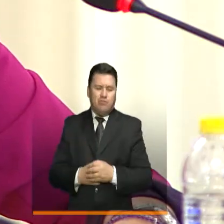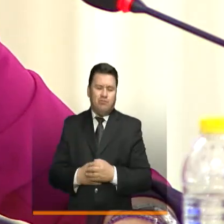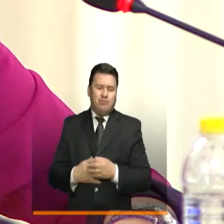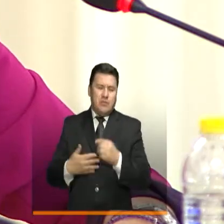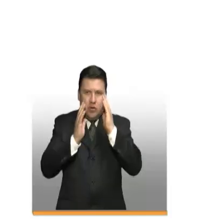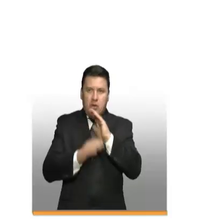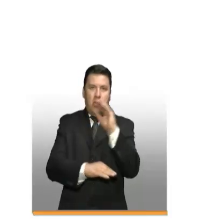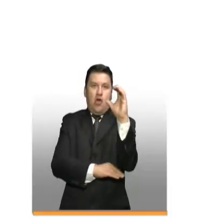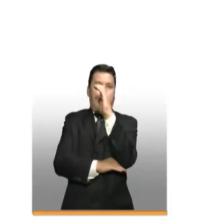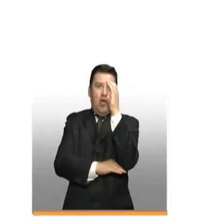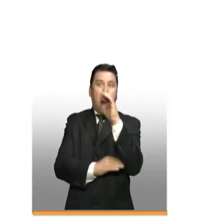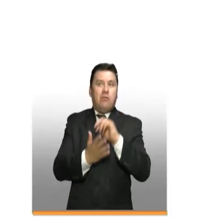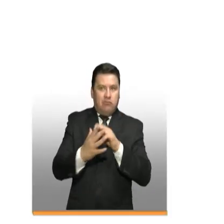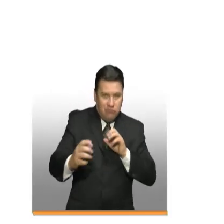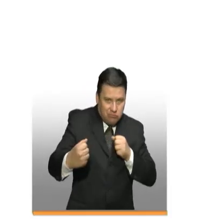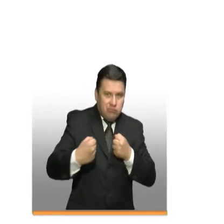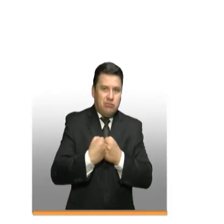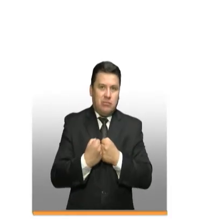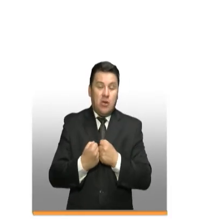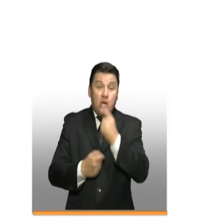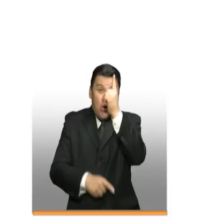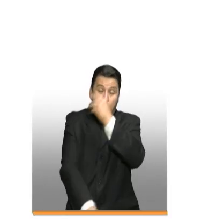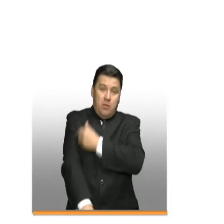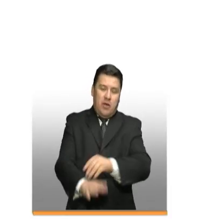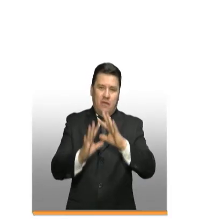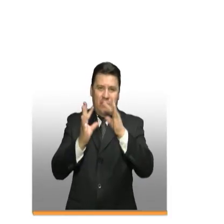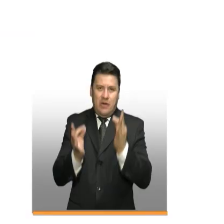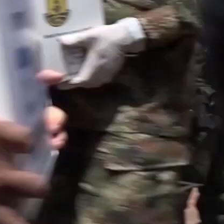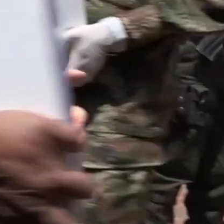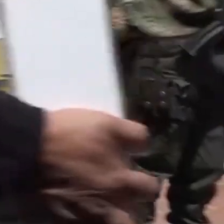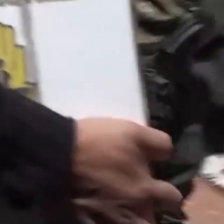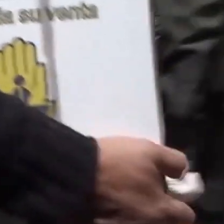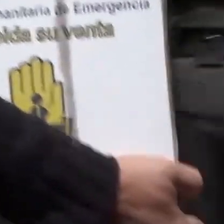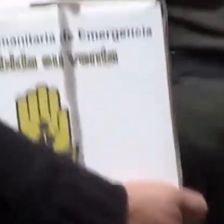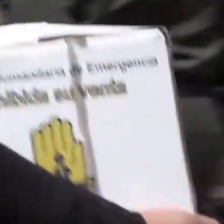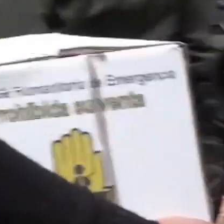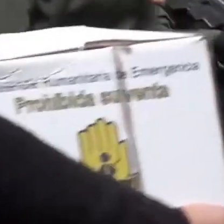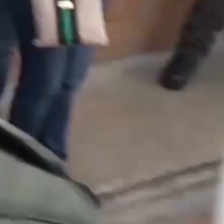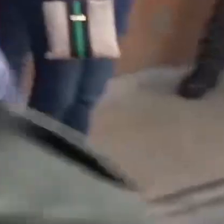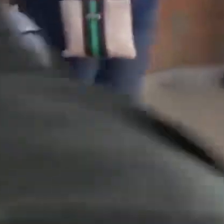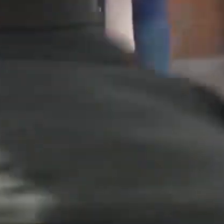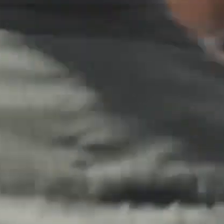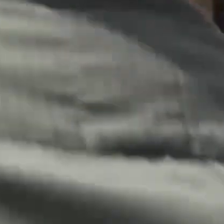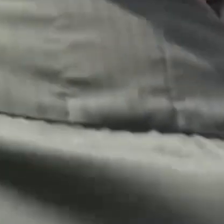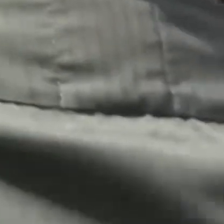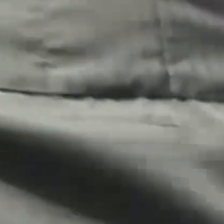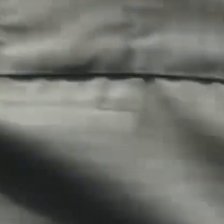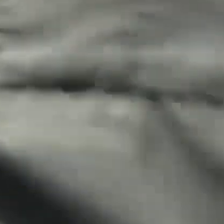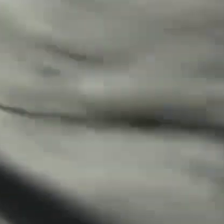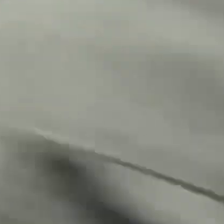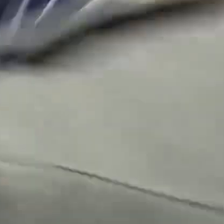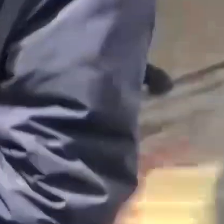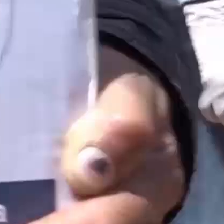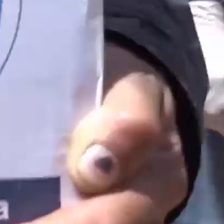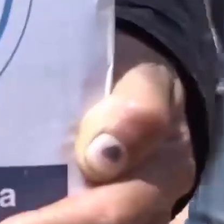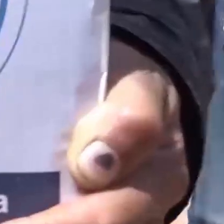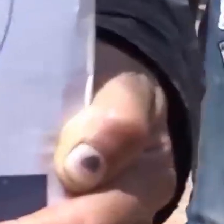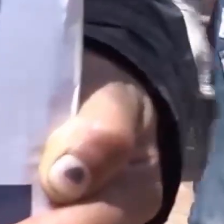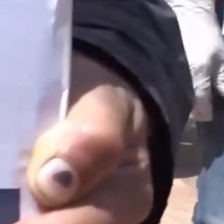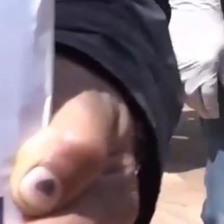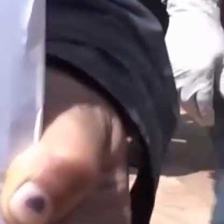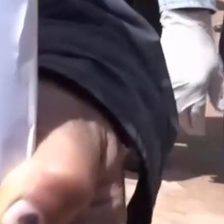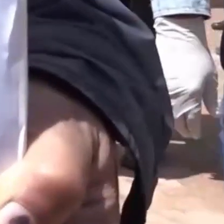presentó al país la campaña Colombia está contigo, un millón de familias, en la que se entregarán un millón de mercados a la población